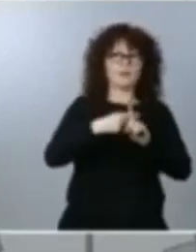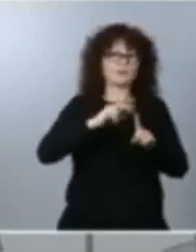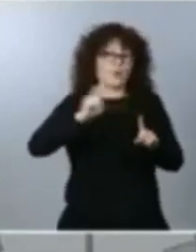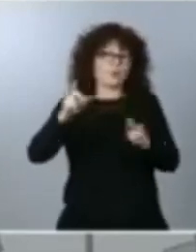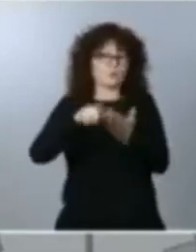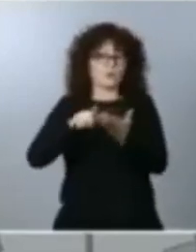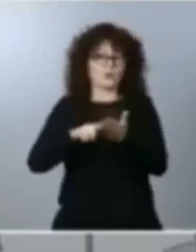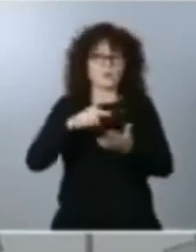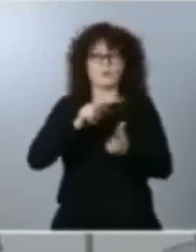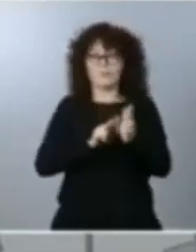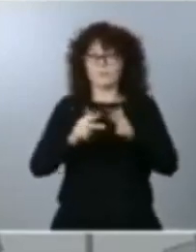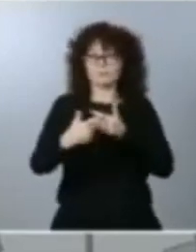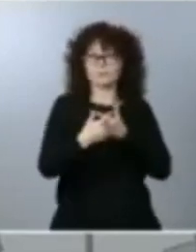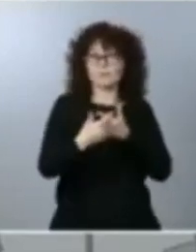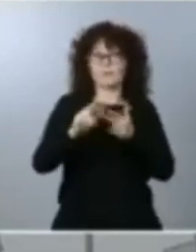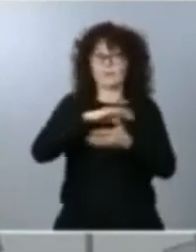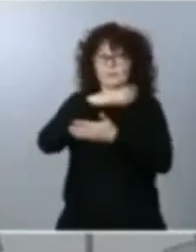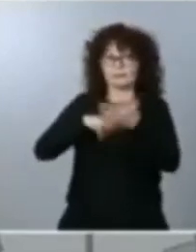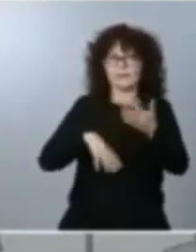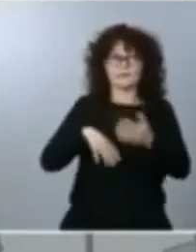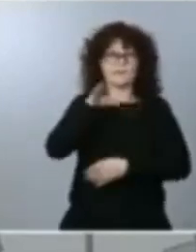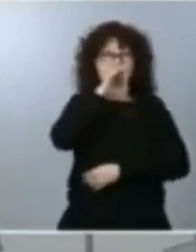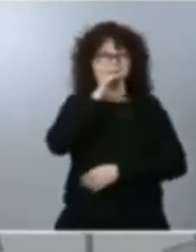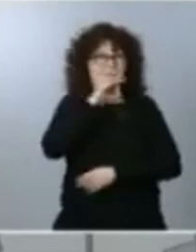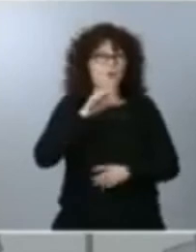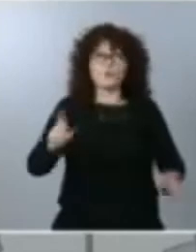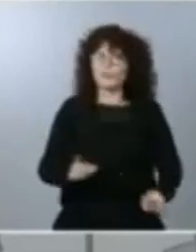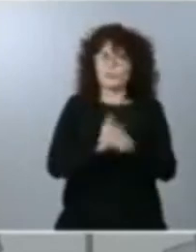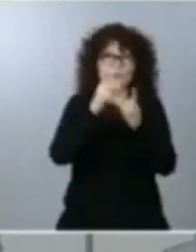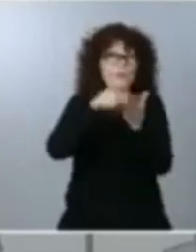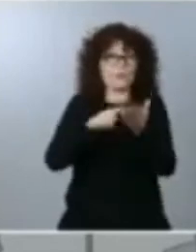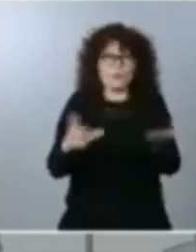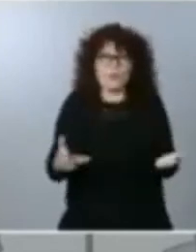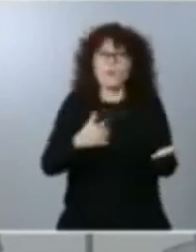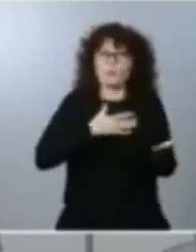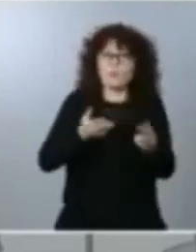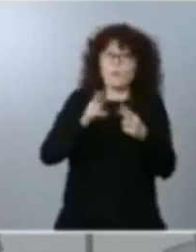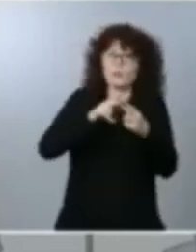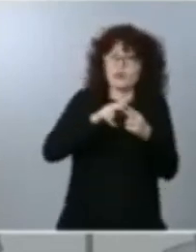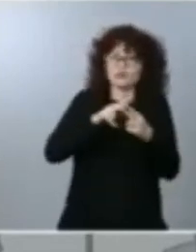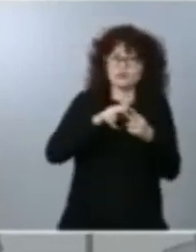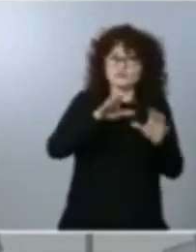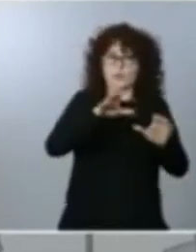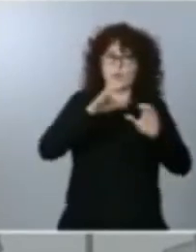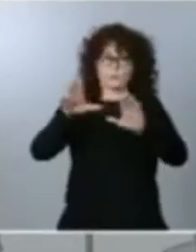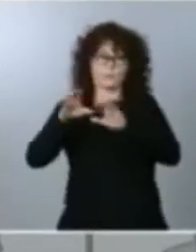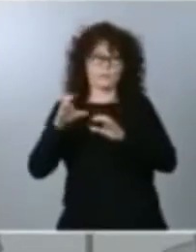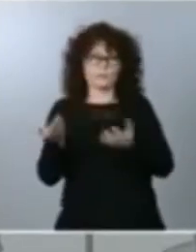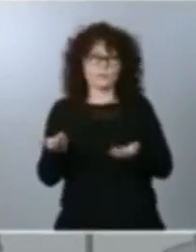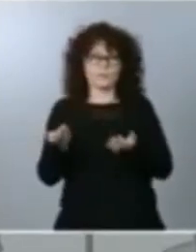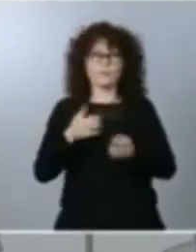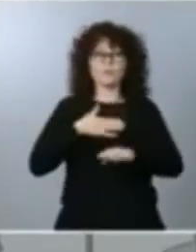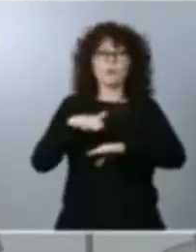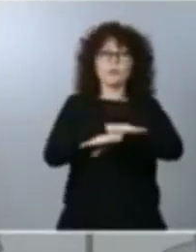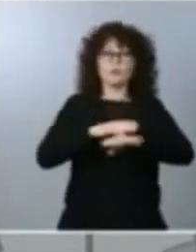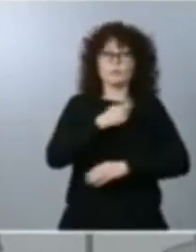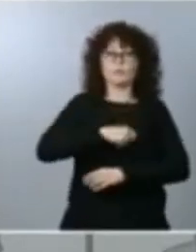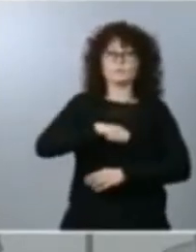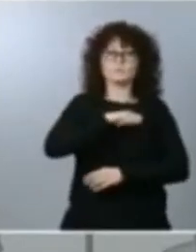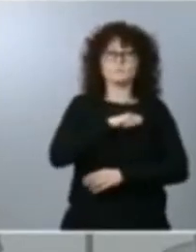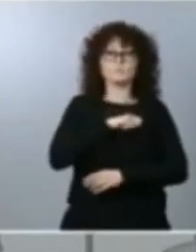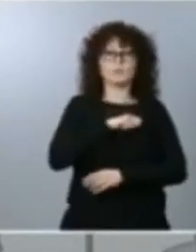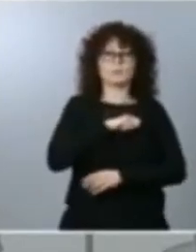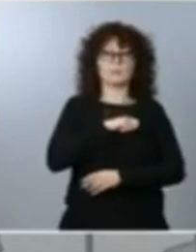sea el catalán el que los estudiantes puedan aprender esos dos idiomas y como nosotros desde el gobierno de España consideramos que la